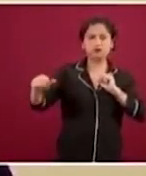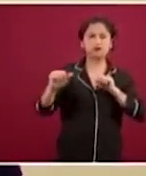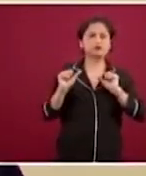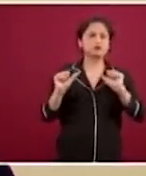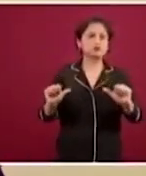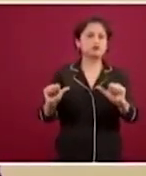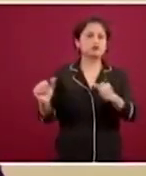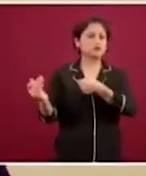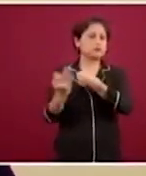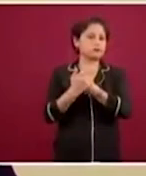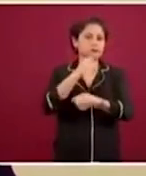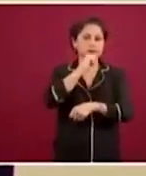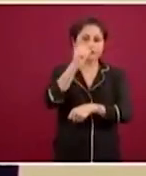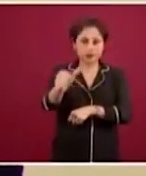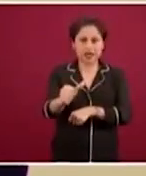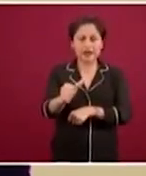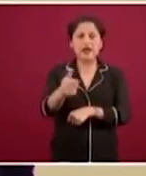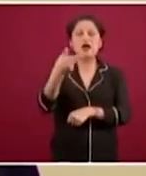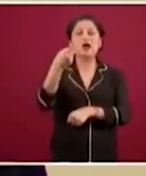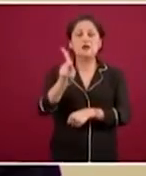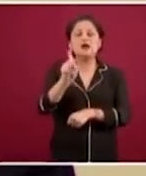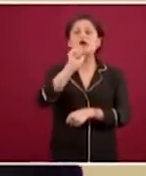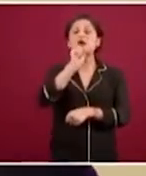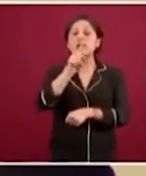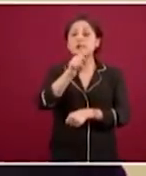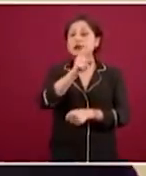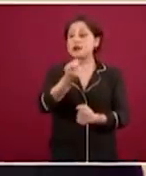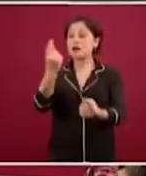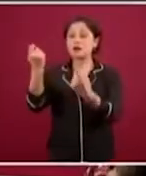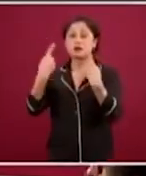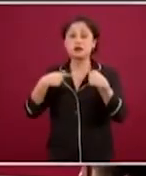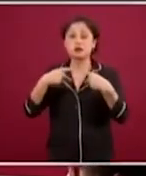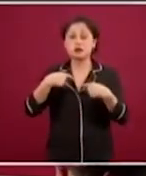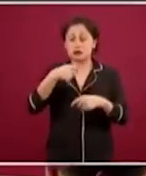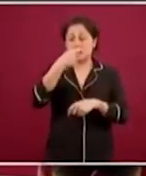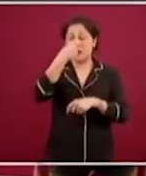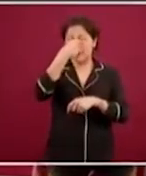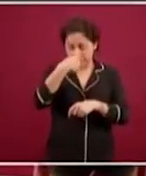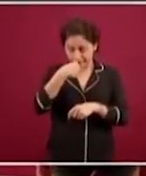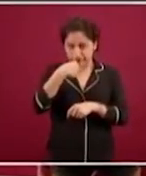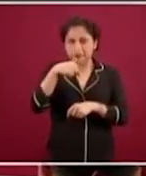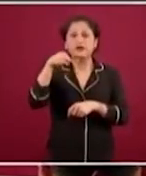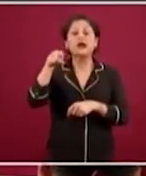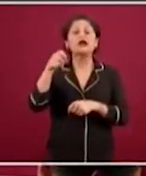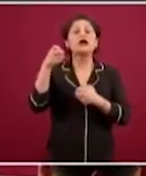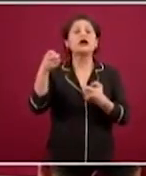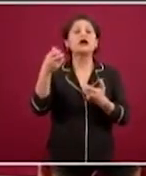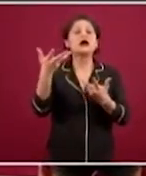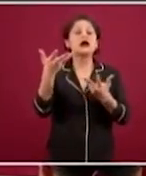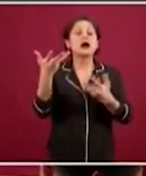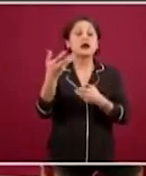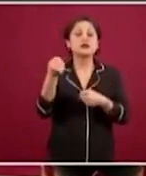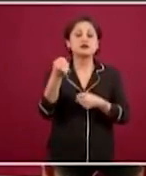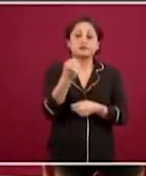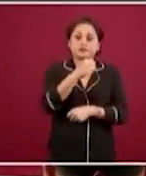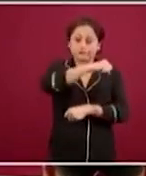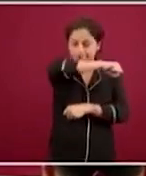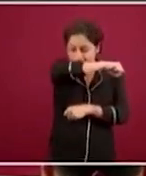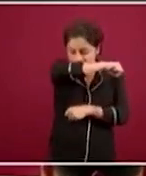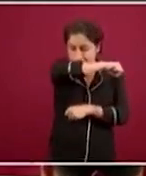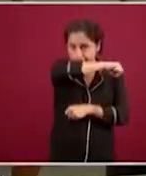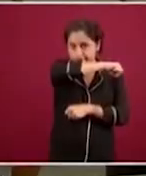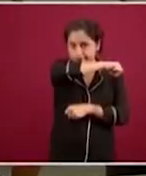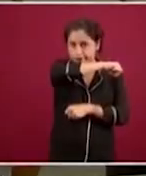Achú. Porque eso va a proteger que las gotas de diez metros, que llegarán a diez metros, porque son muy ligeras, no le